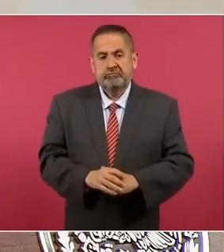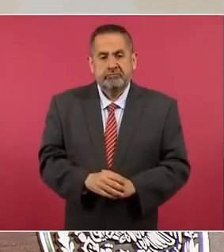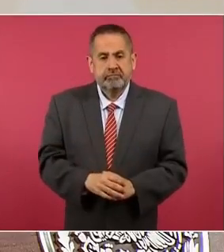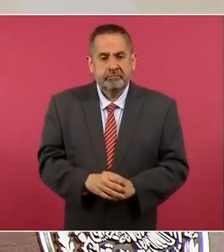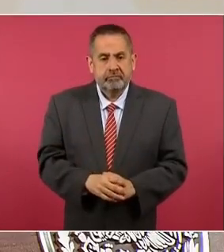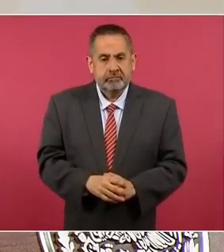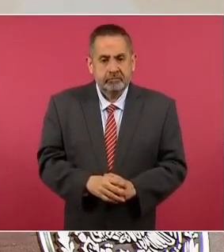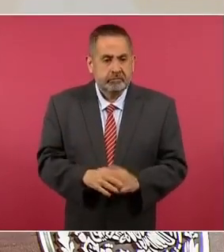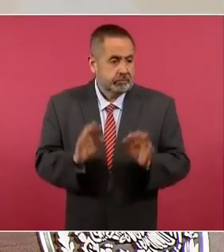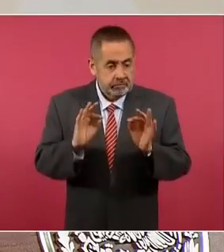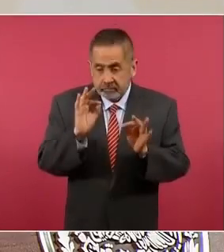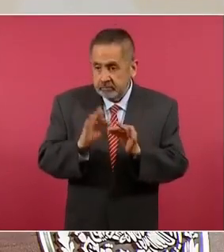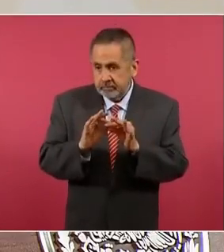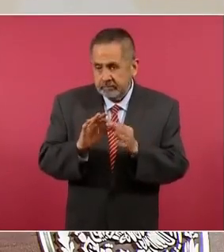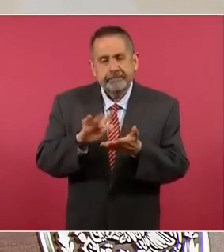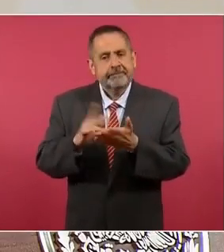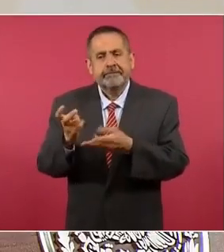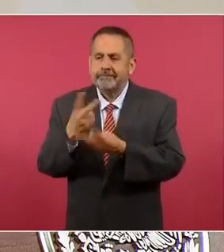si no, no estaría yo aquí.